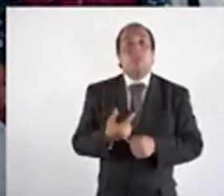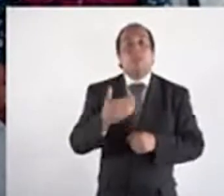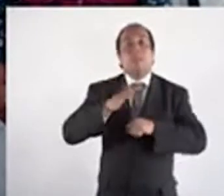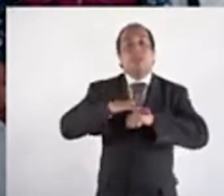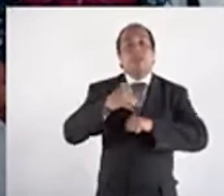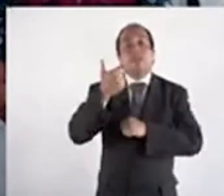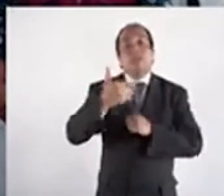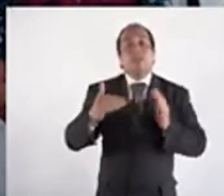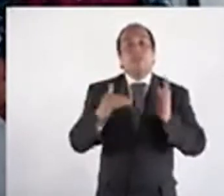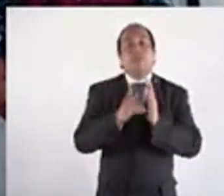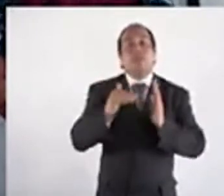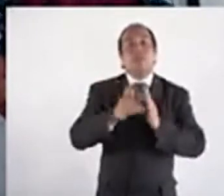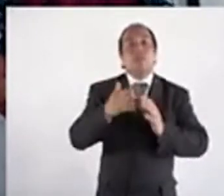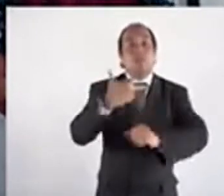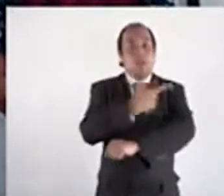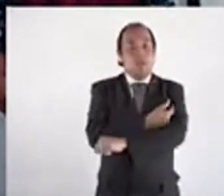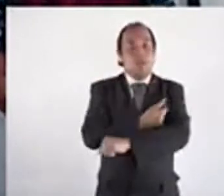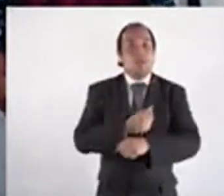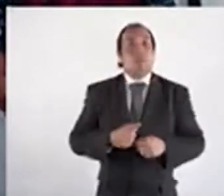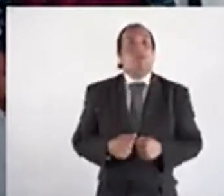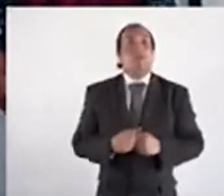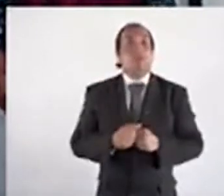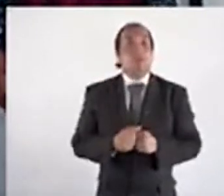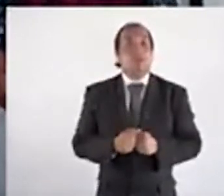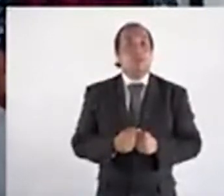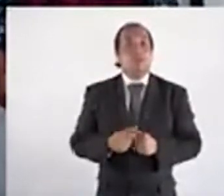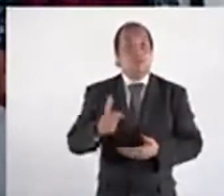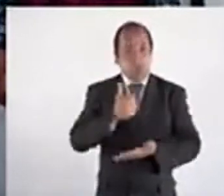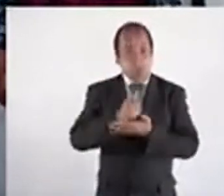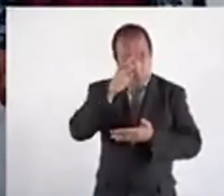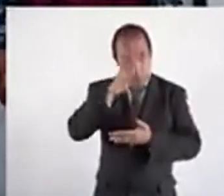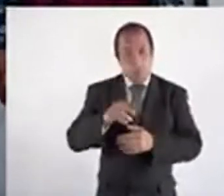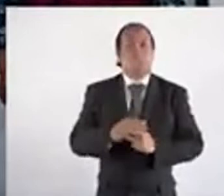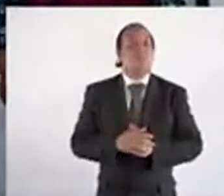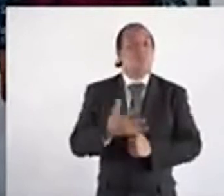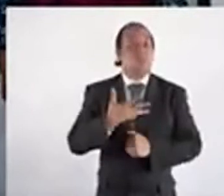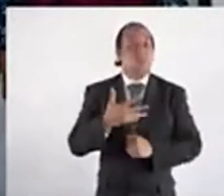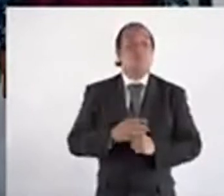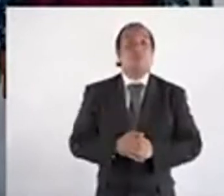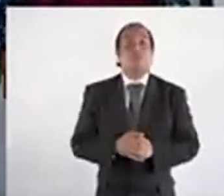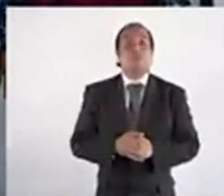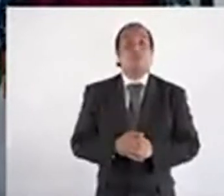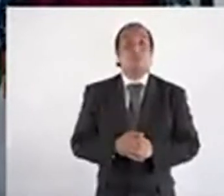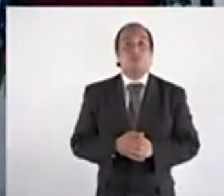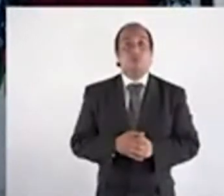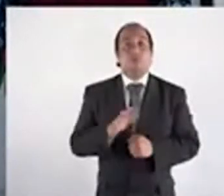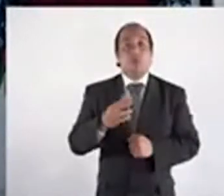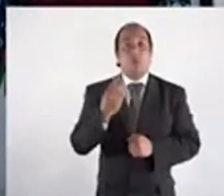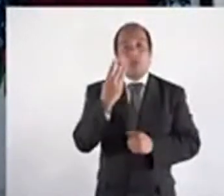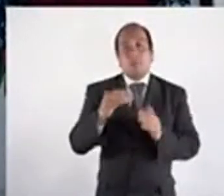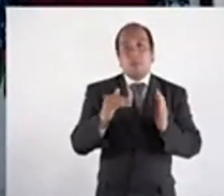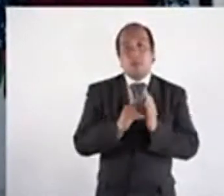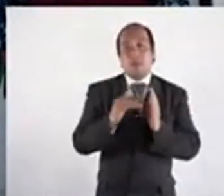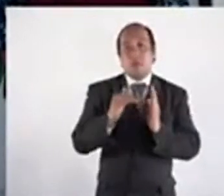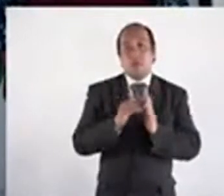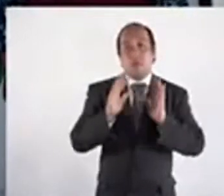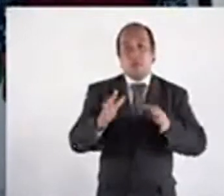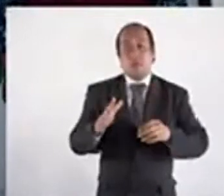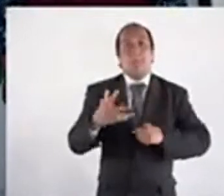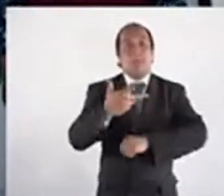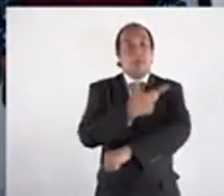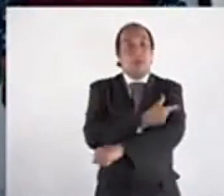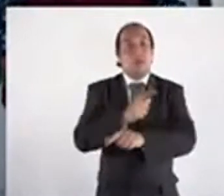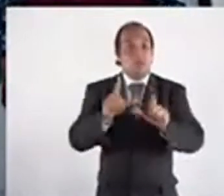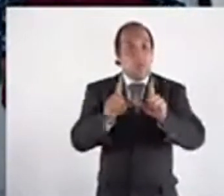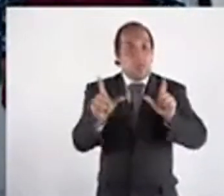llegamos a más de 7 millones de vacunas aplicadas en la Ciudad de México y alrededor de 3 millones